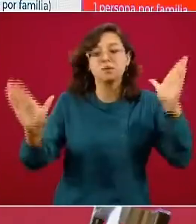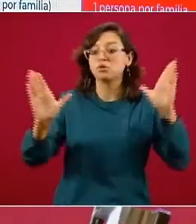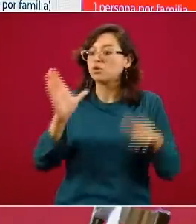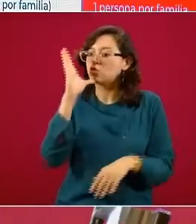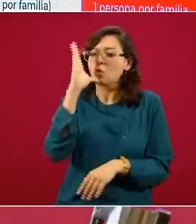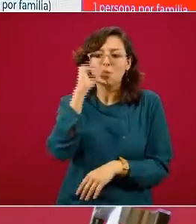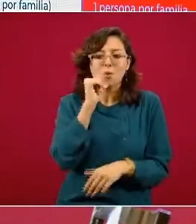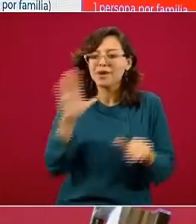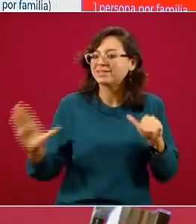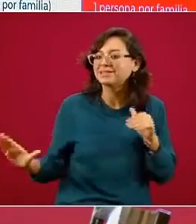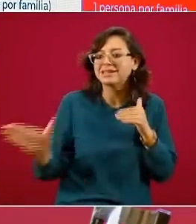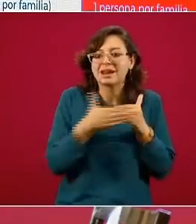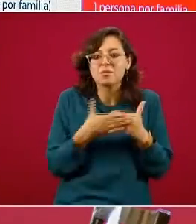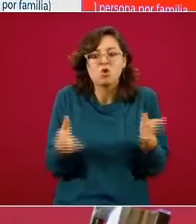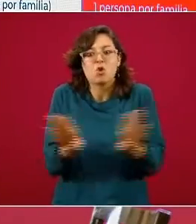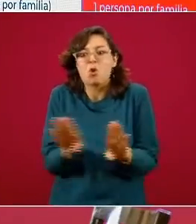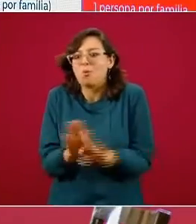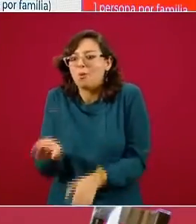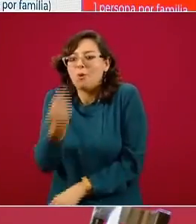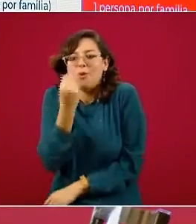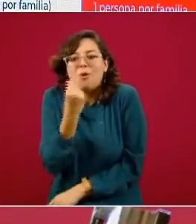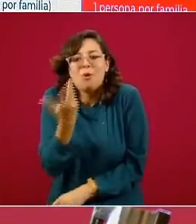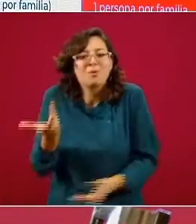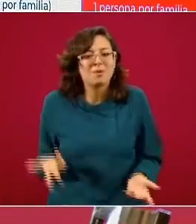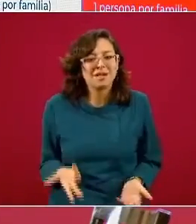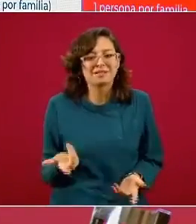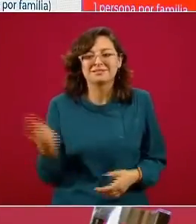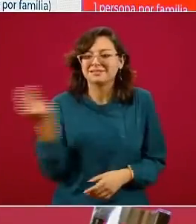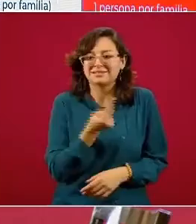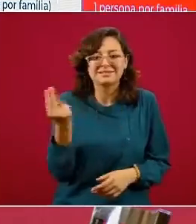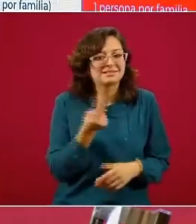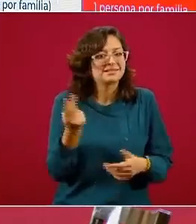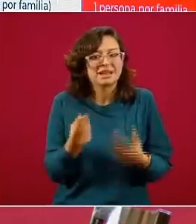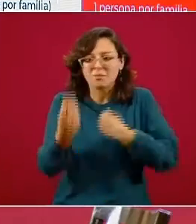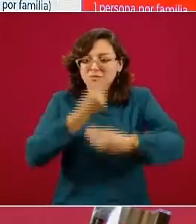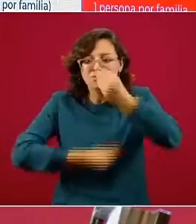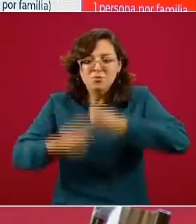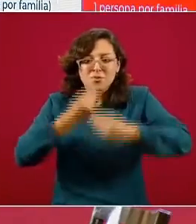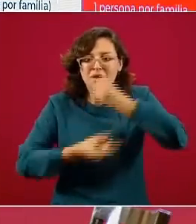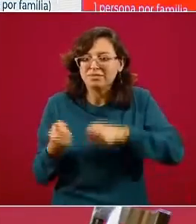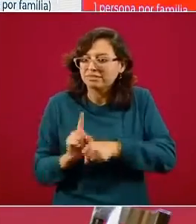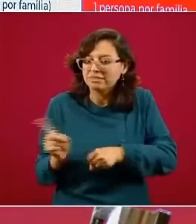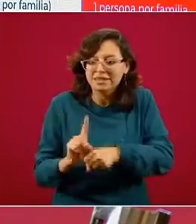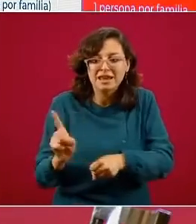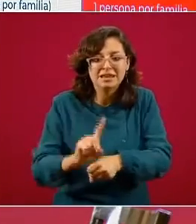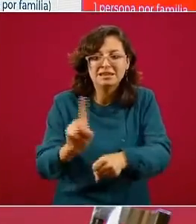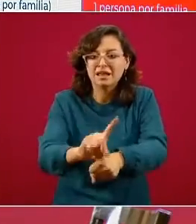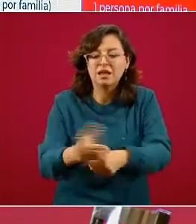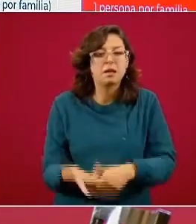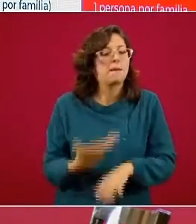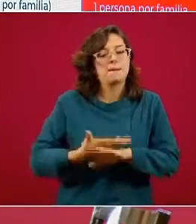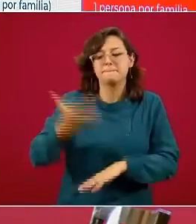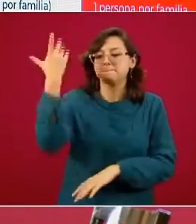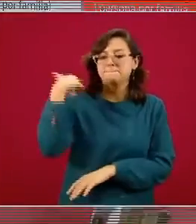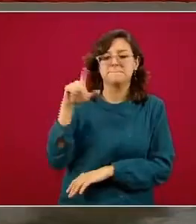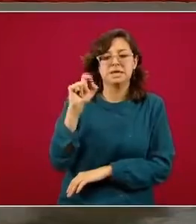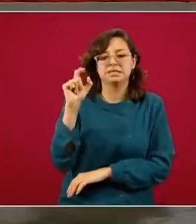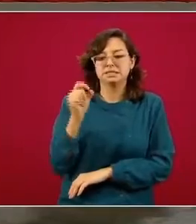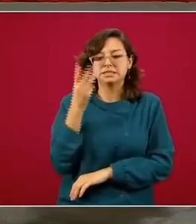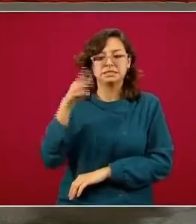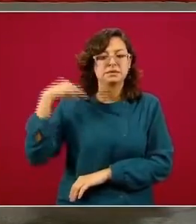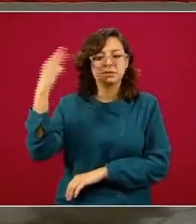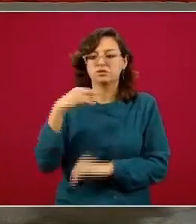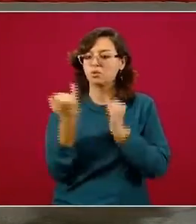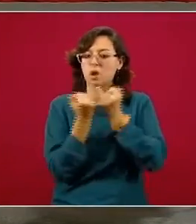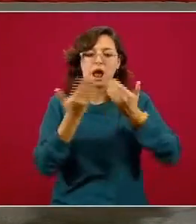porque no tendríamos donde conseguir los alimentos de todos los días es igualito que está desde el 23 de marzo